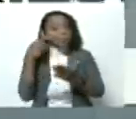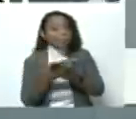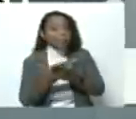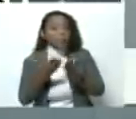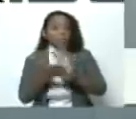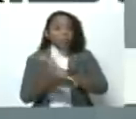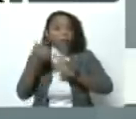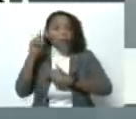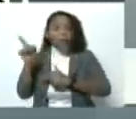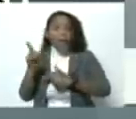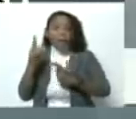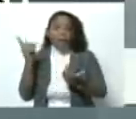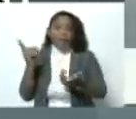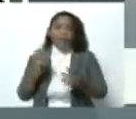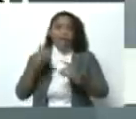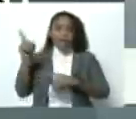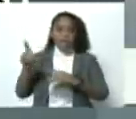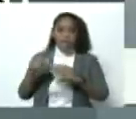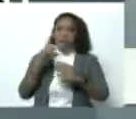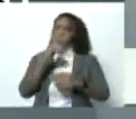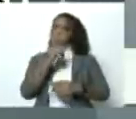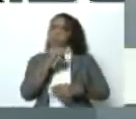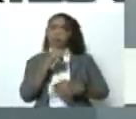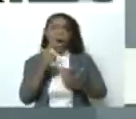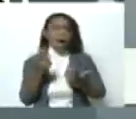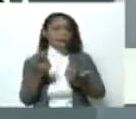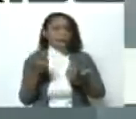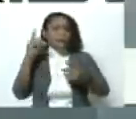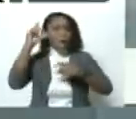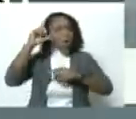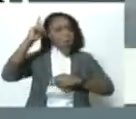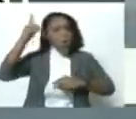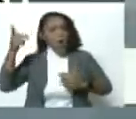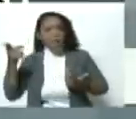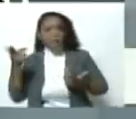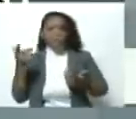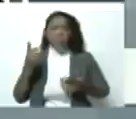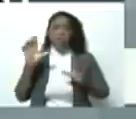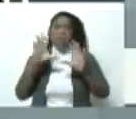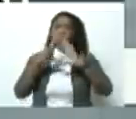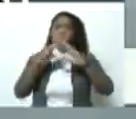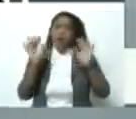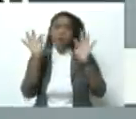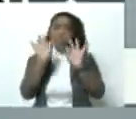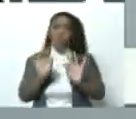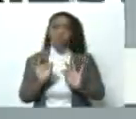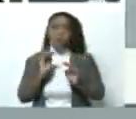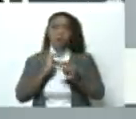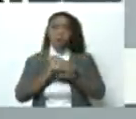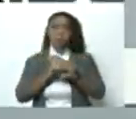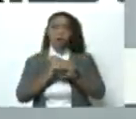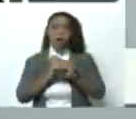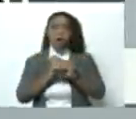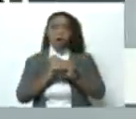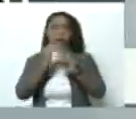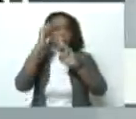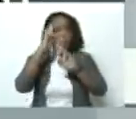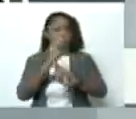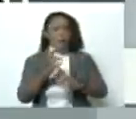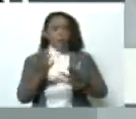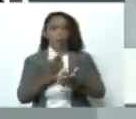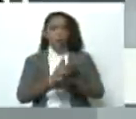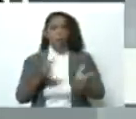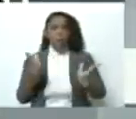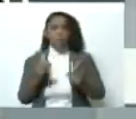absolutamente fuera de todo sentido, de toda lógica y además de todo sentido de respeto a la